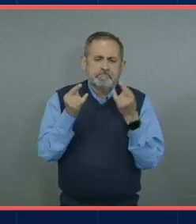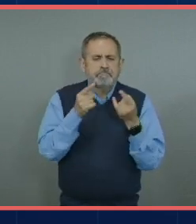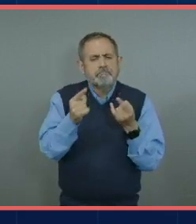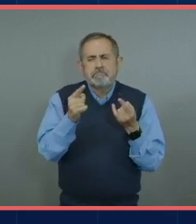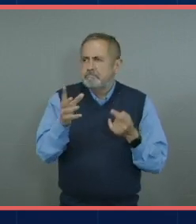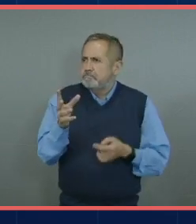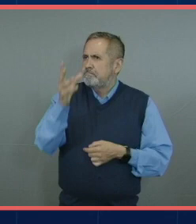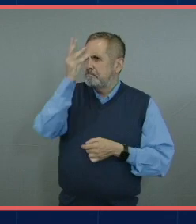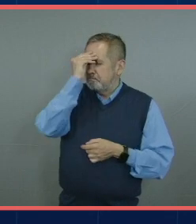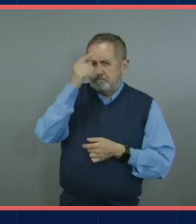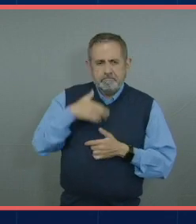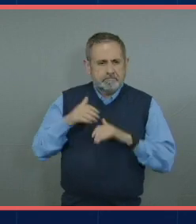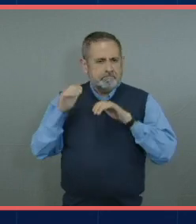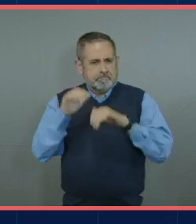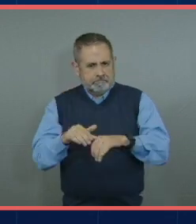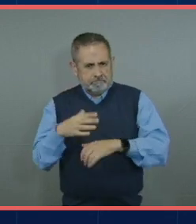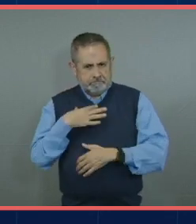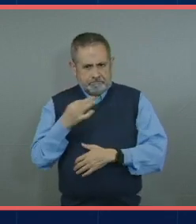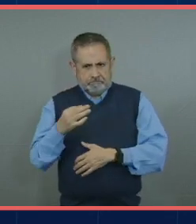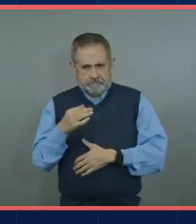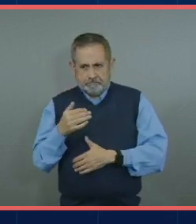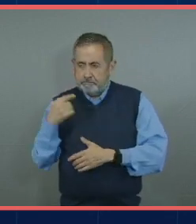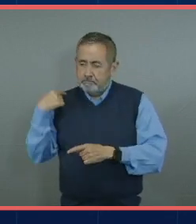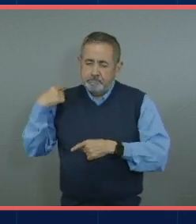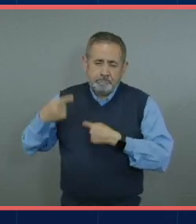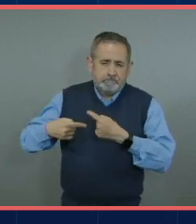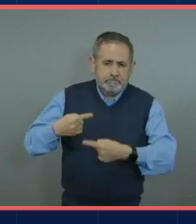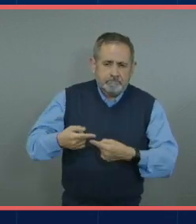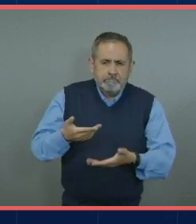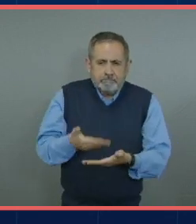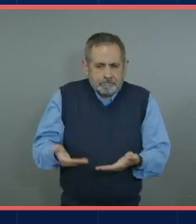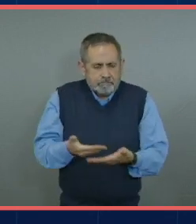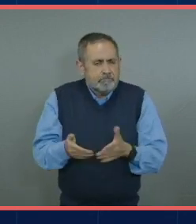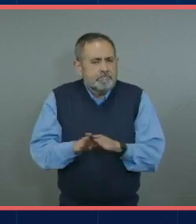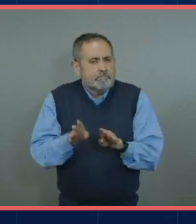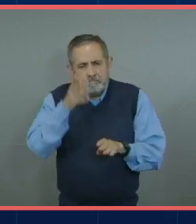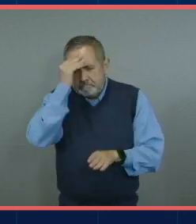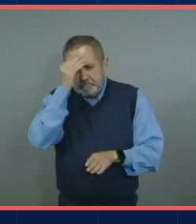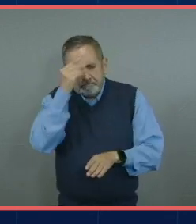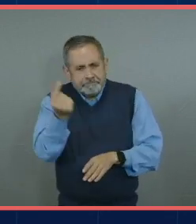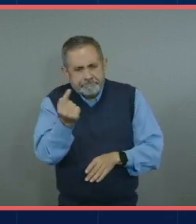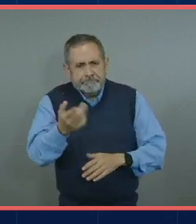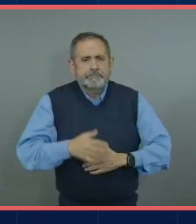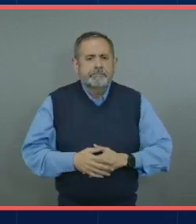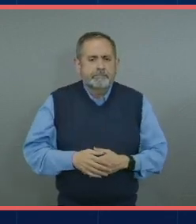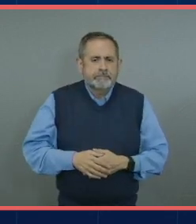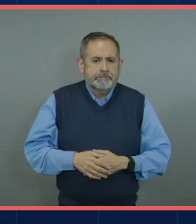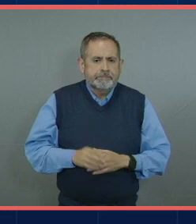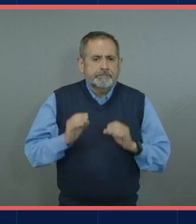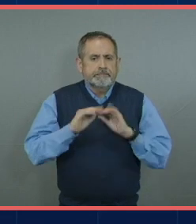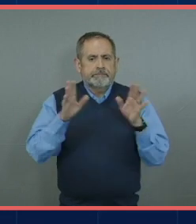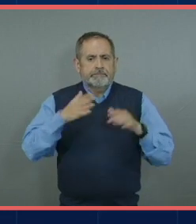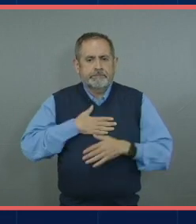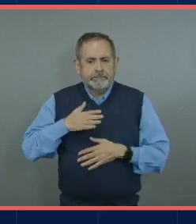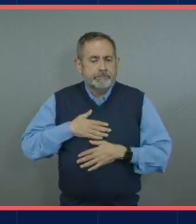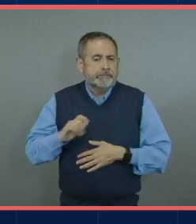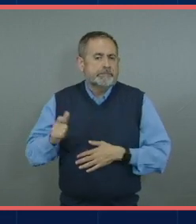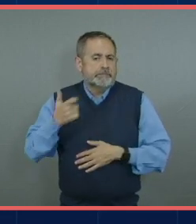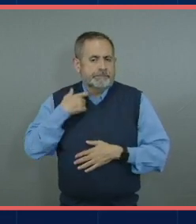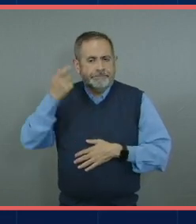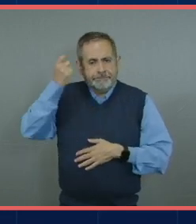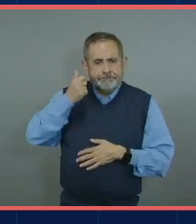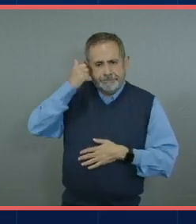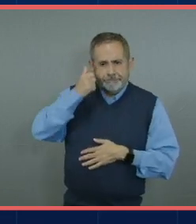has tenido desde tu proceso de selección hasta el día de hoy? Claro. Desde mi punto de vista, como exbecario, y